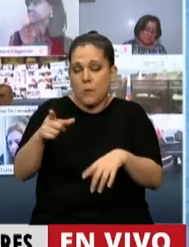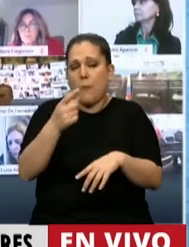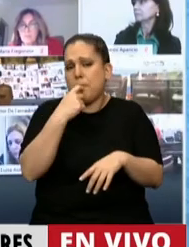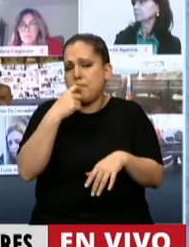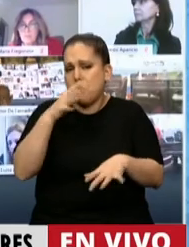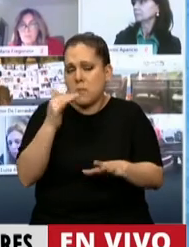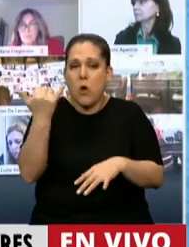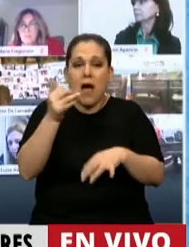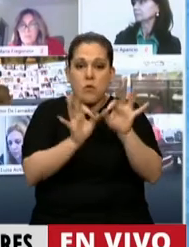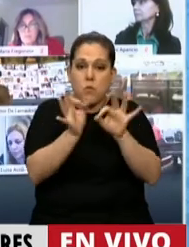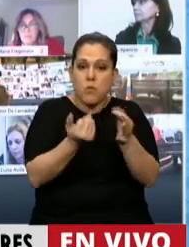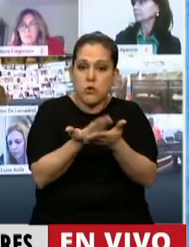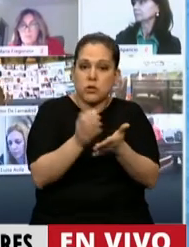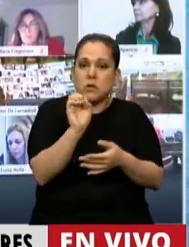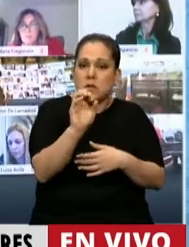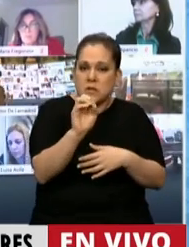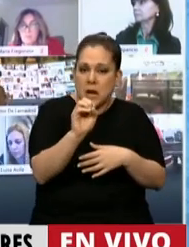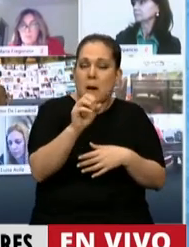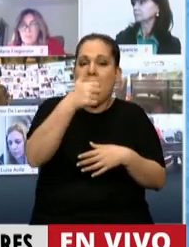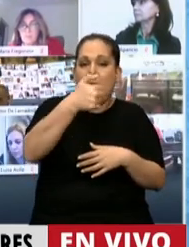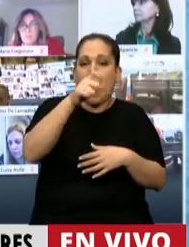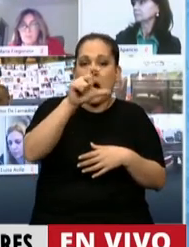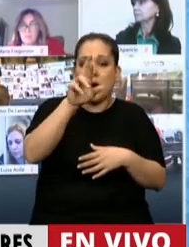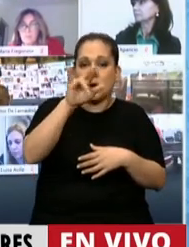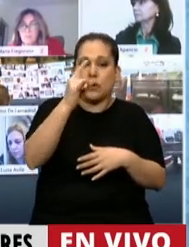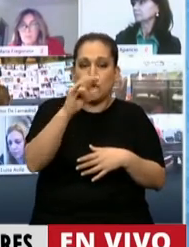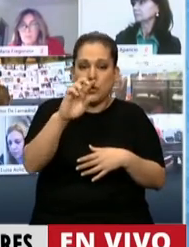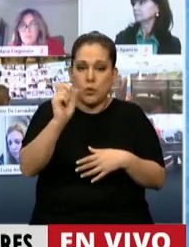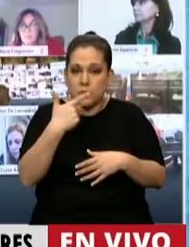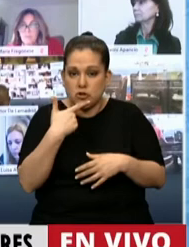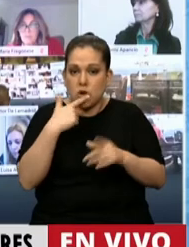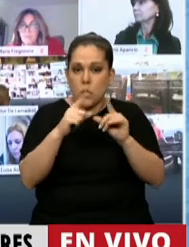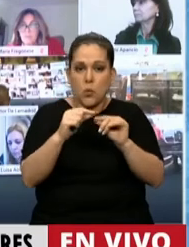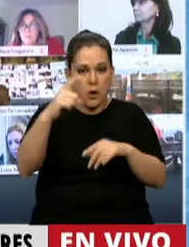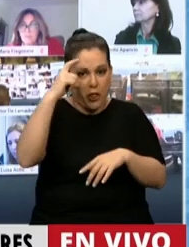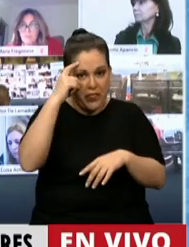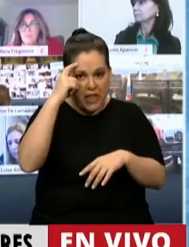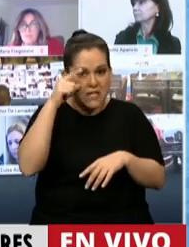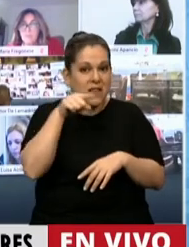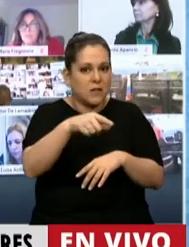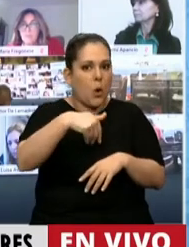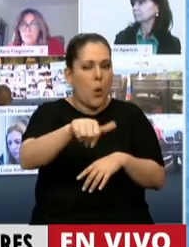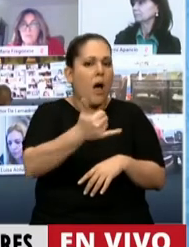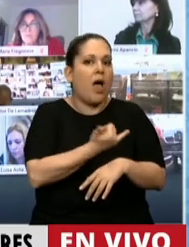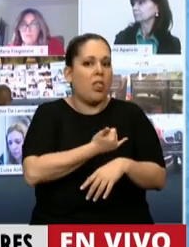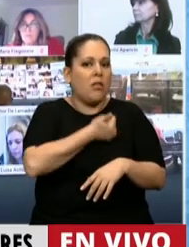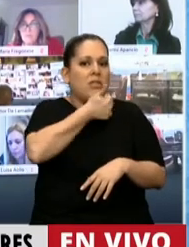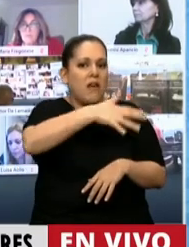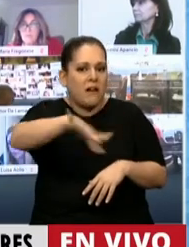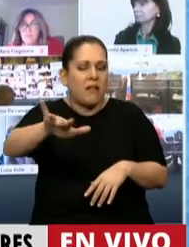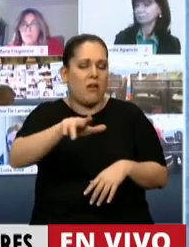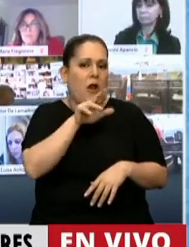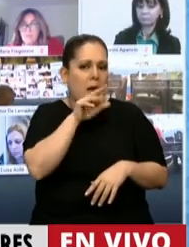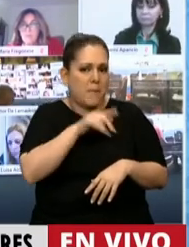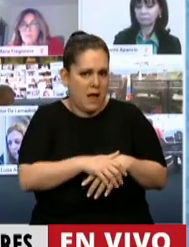hay uno de los proyectos que se llama ACRUX 10. Ese proyecto se va a hacer en las aguas del río La Plata, del Paraná, del río